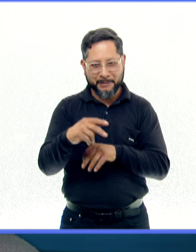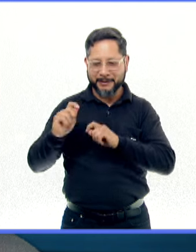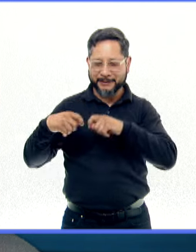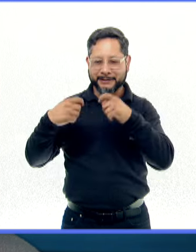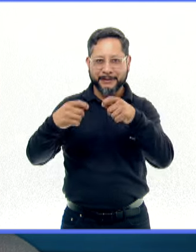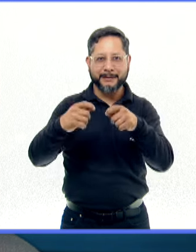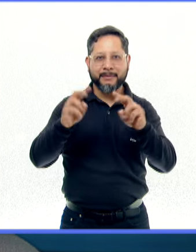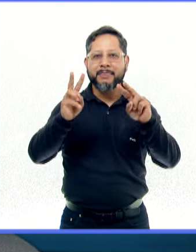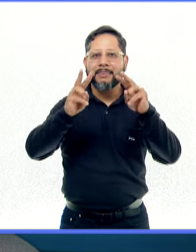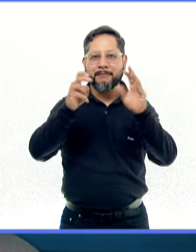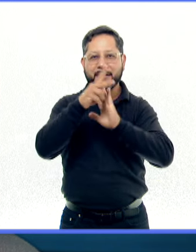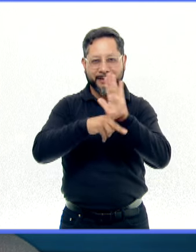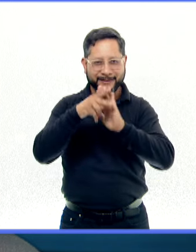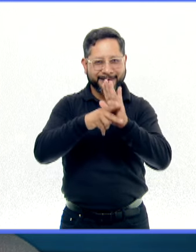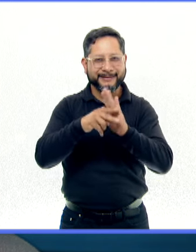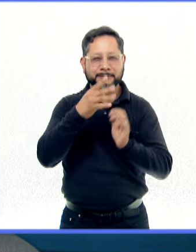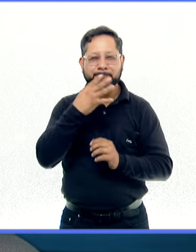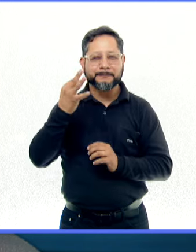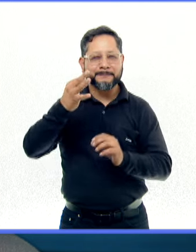en A la Conquista del Sabor.